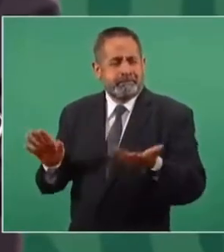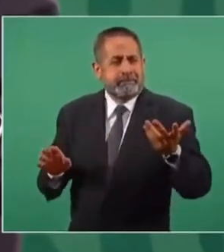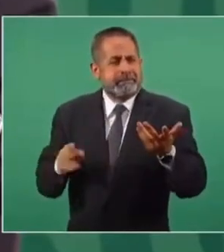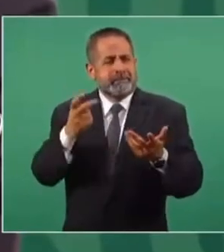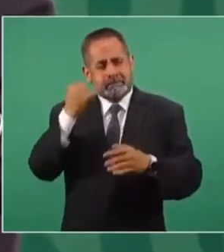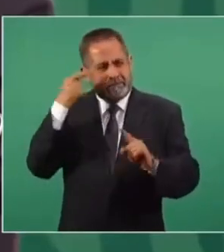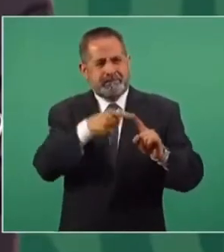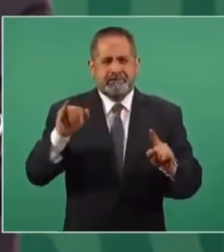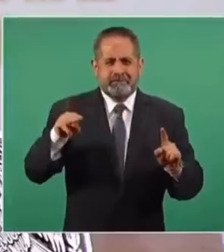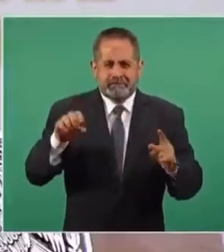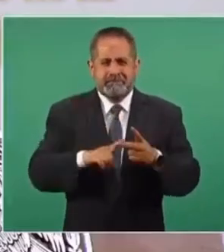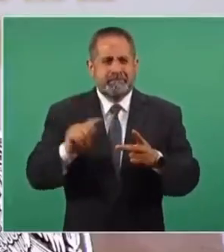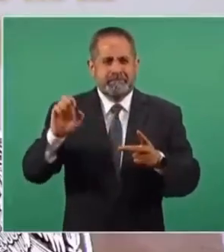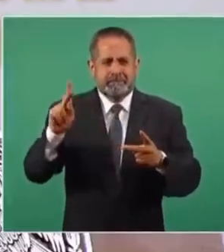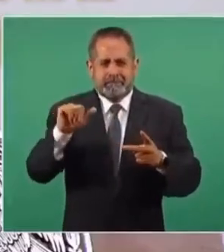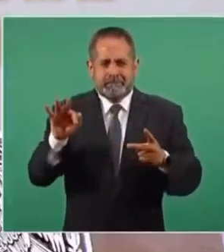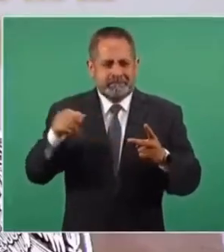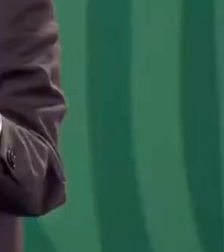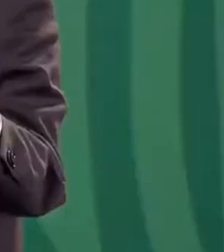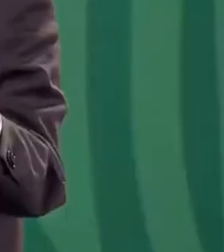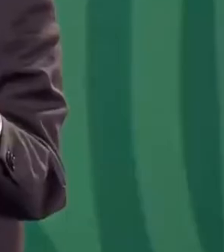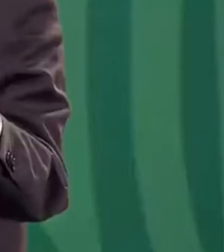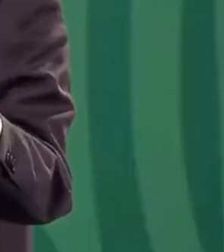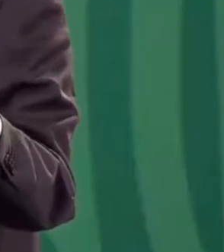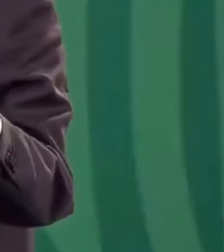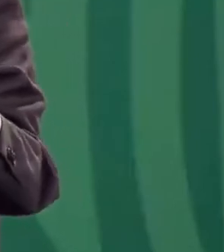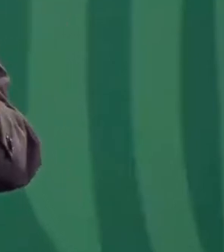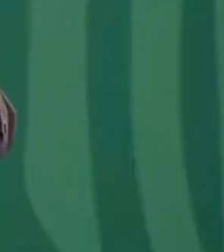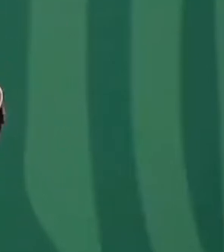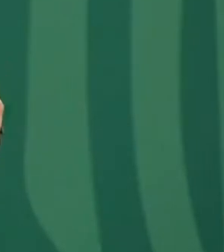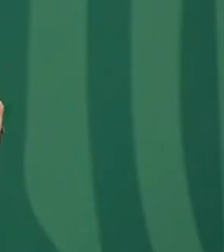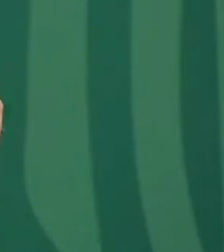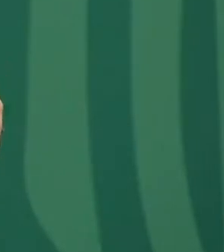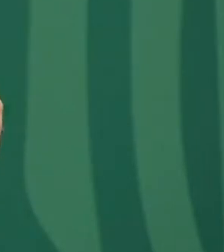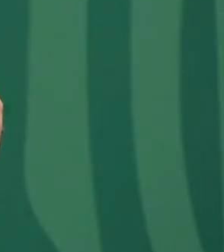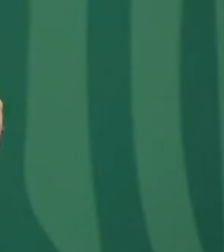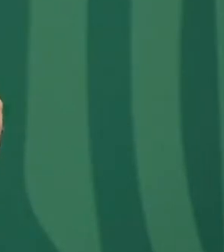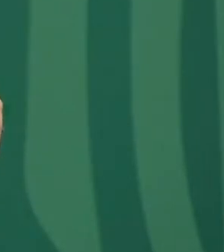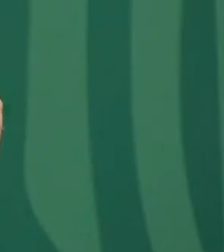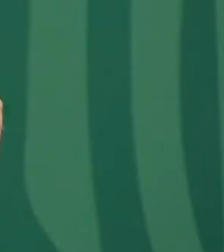el INE, el Tribunal Electoral, los órganos que deberían de velar.